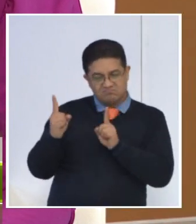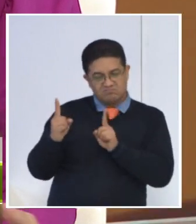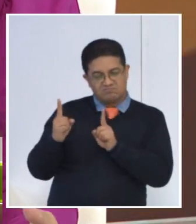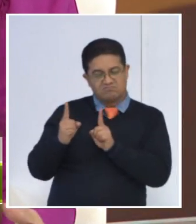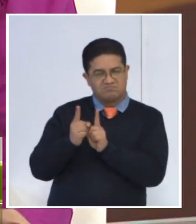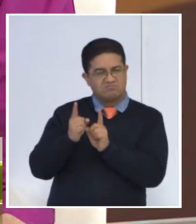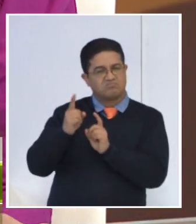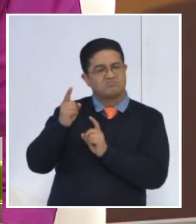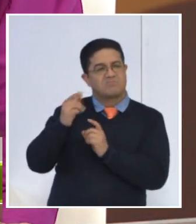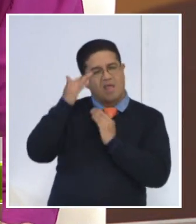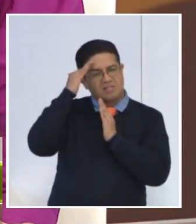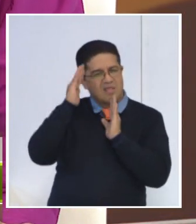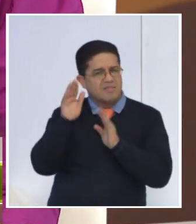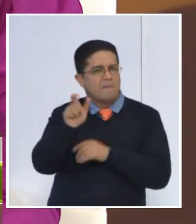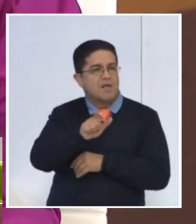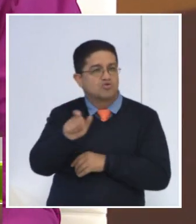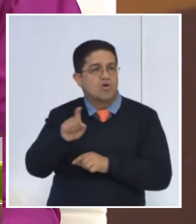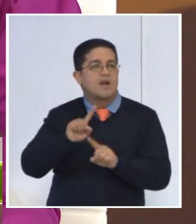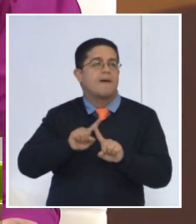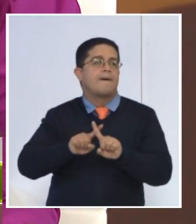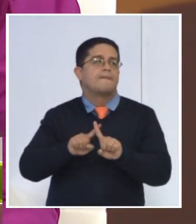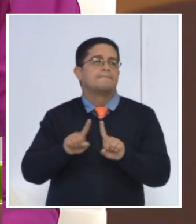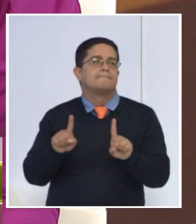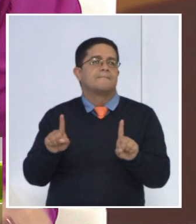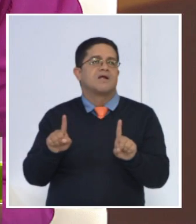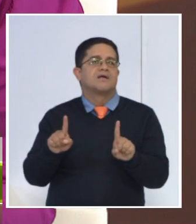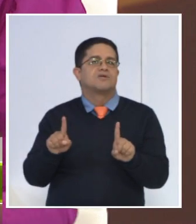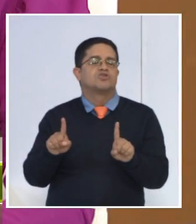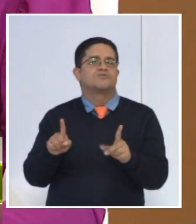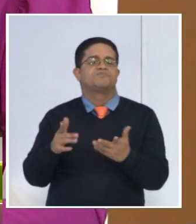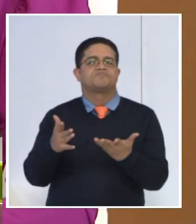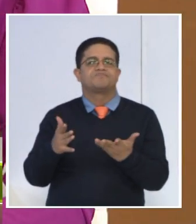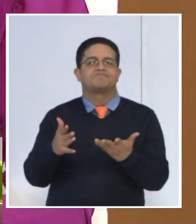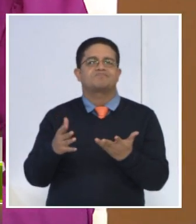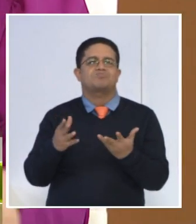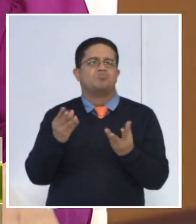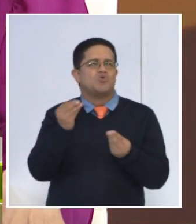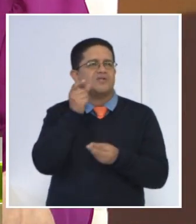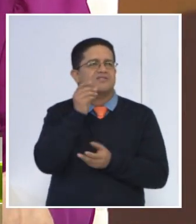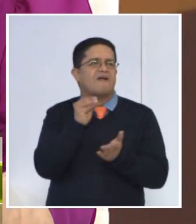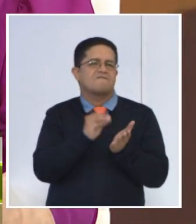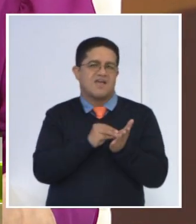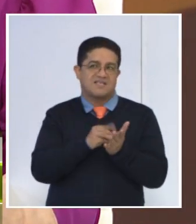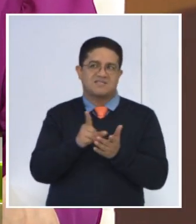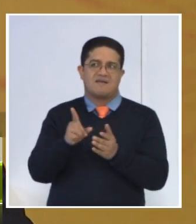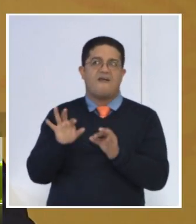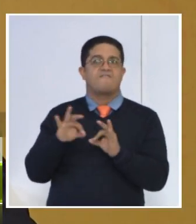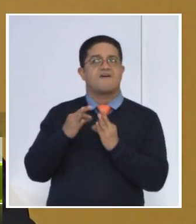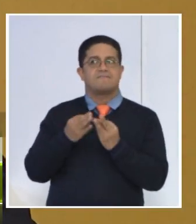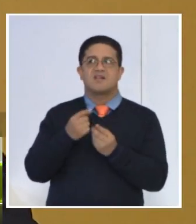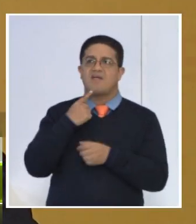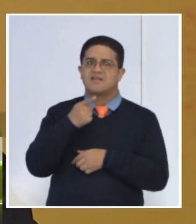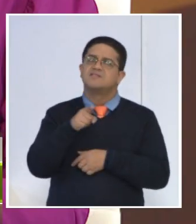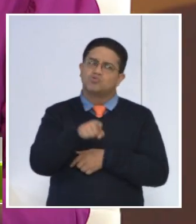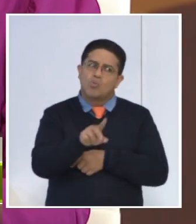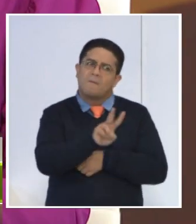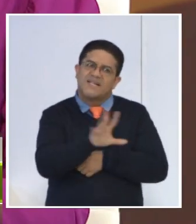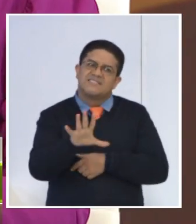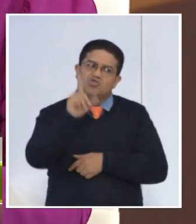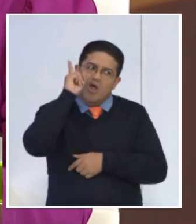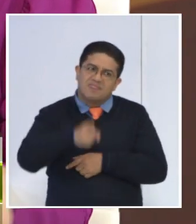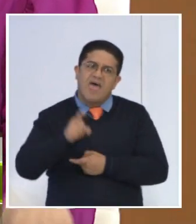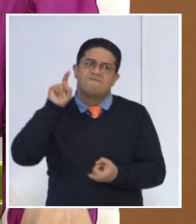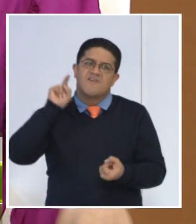consulta, ¿no? Pero también muchas de esas presiones sociales que nos ponemos vienen de la familia. Sí. Vienen también de las